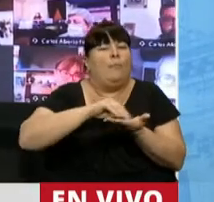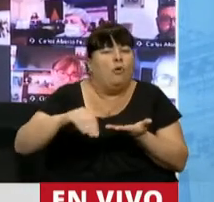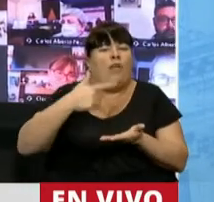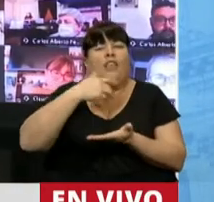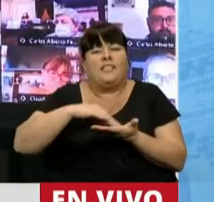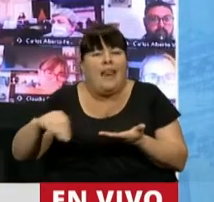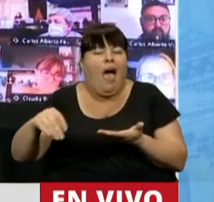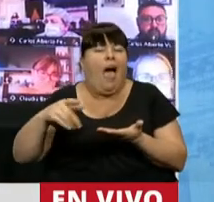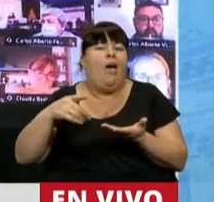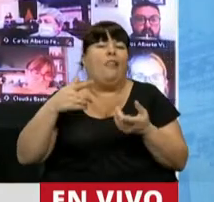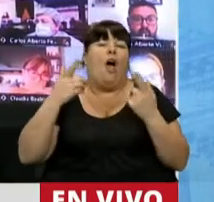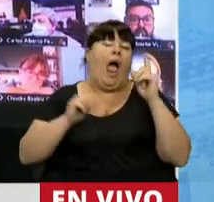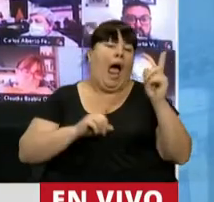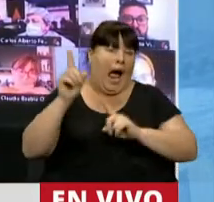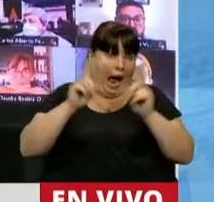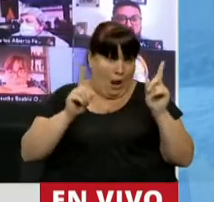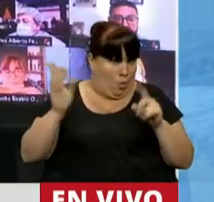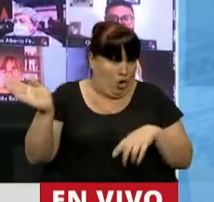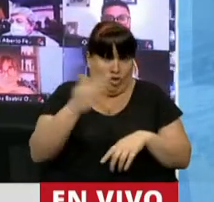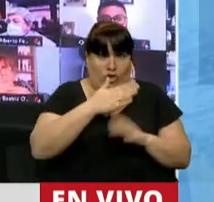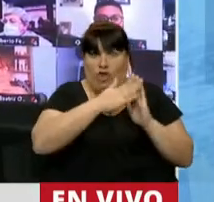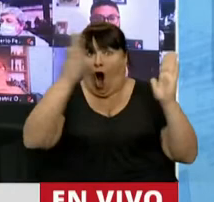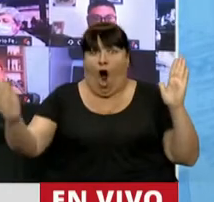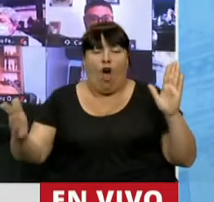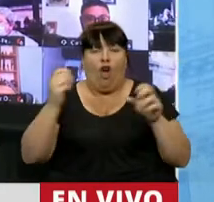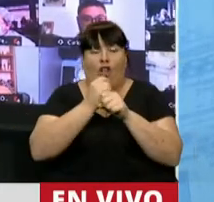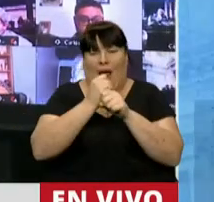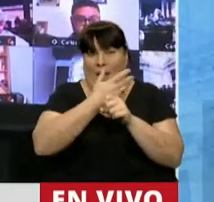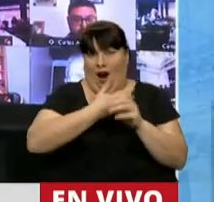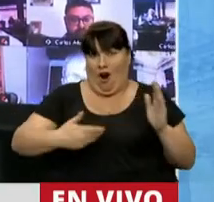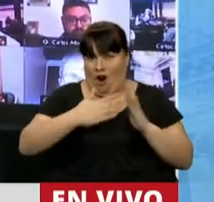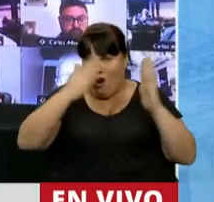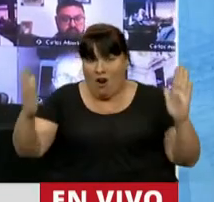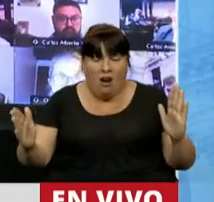transitan algunos casos todo su mandato o varios mandatos